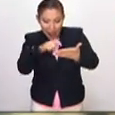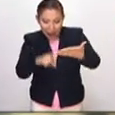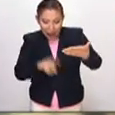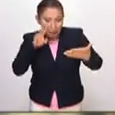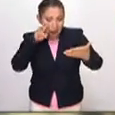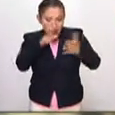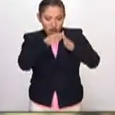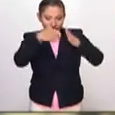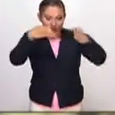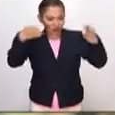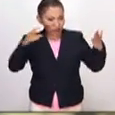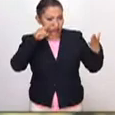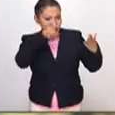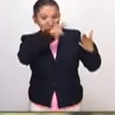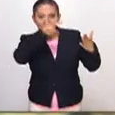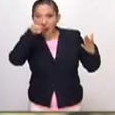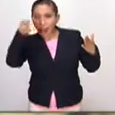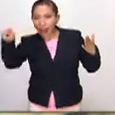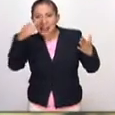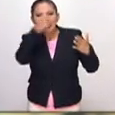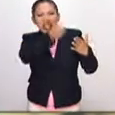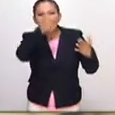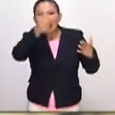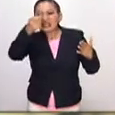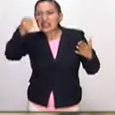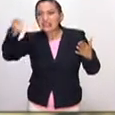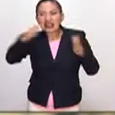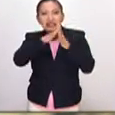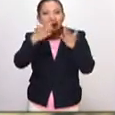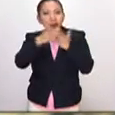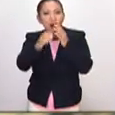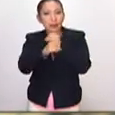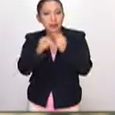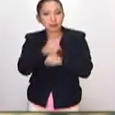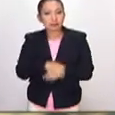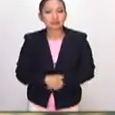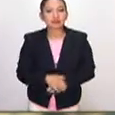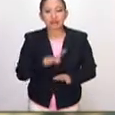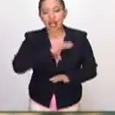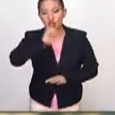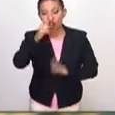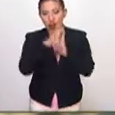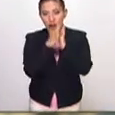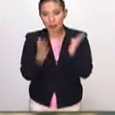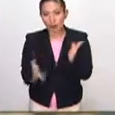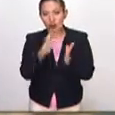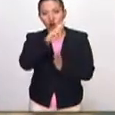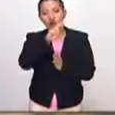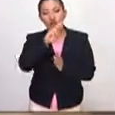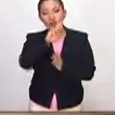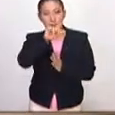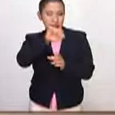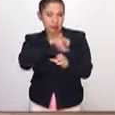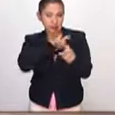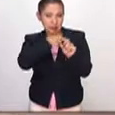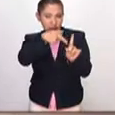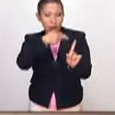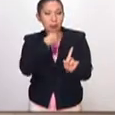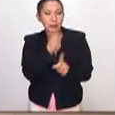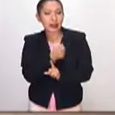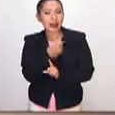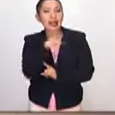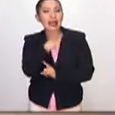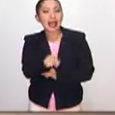o sea, se va a desplegar y se va a hacer el recorrido a través de estos libros objeto. Hay otro libro sobre Rubens en específico,